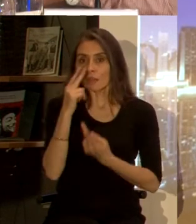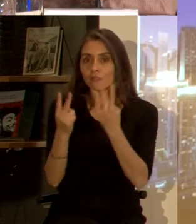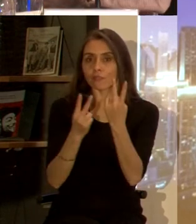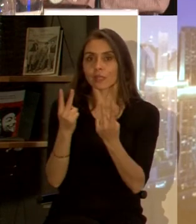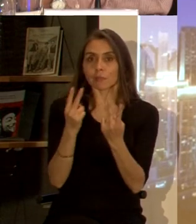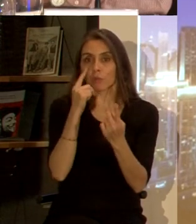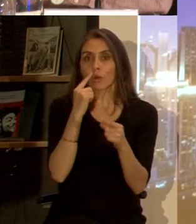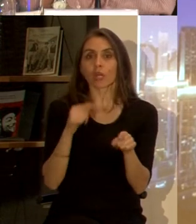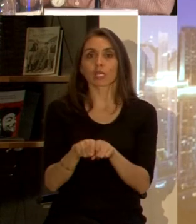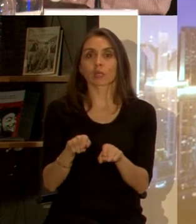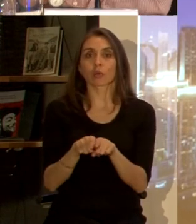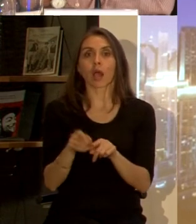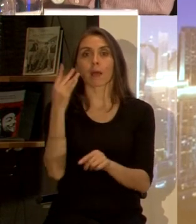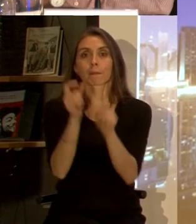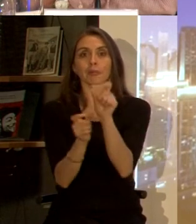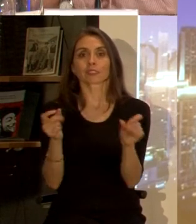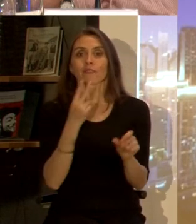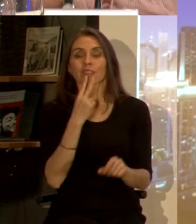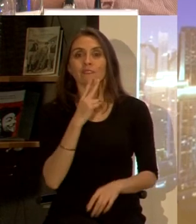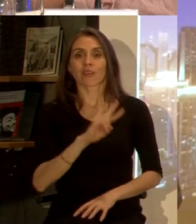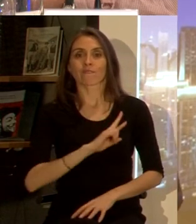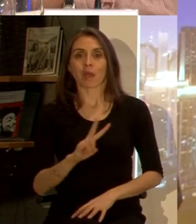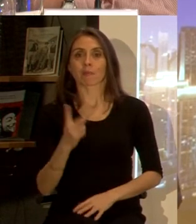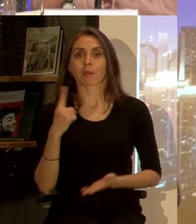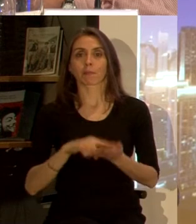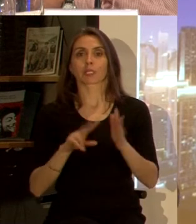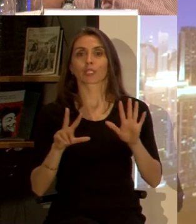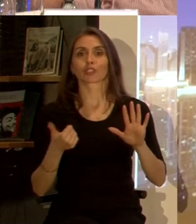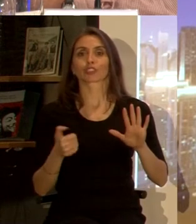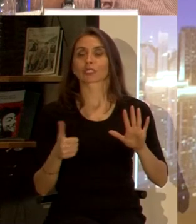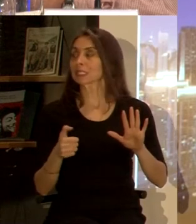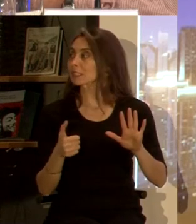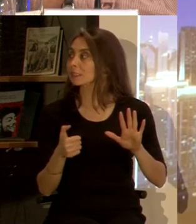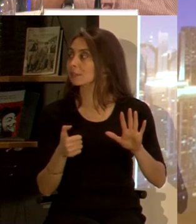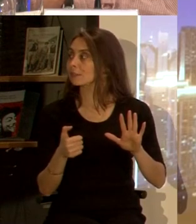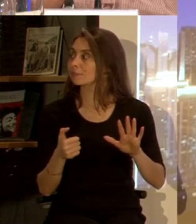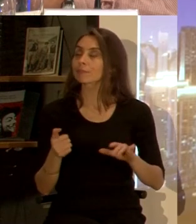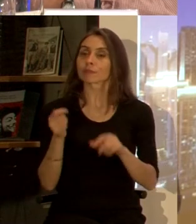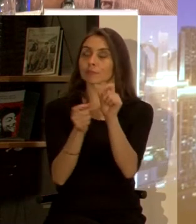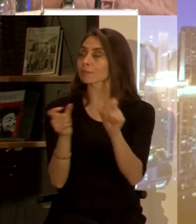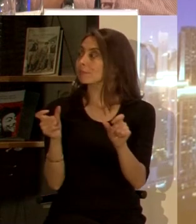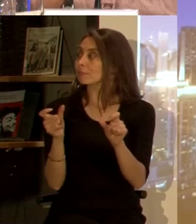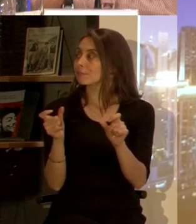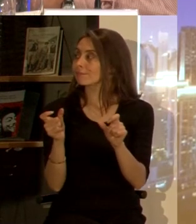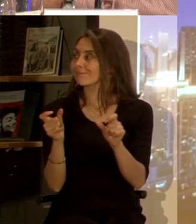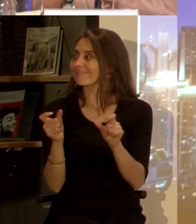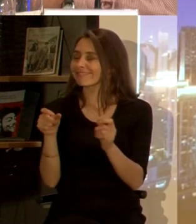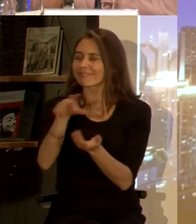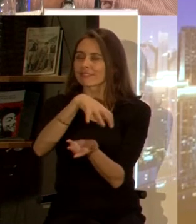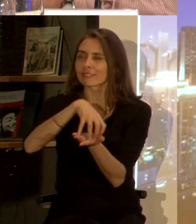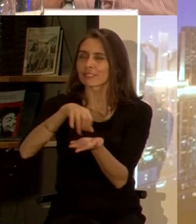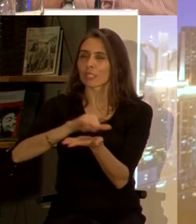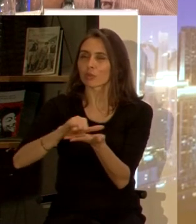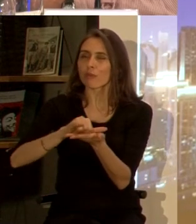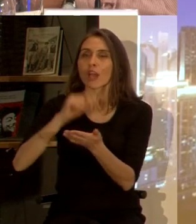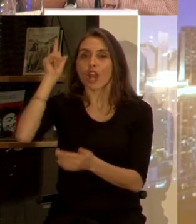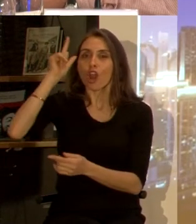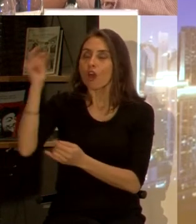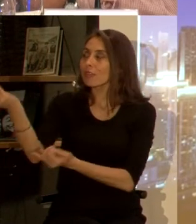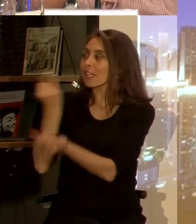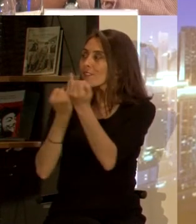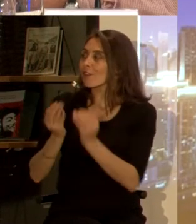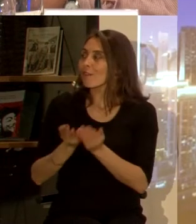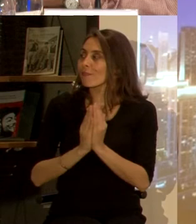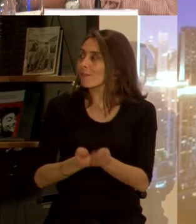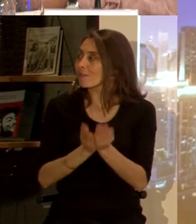vez un poco lo que veían los habitantes del Valparaíso de 1860 cuando llegaban estas historias desde las ciudades de Nueva York y Londres y